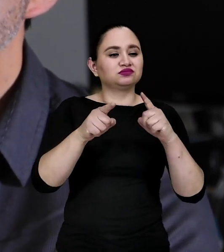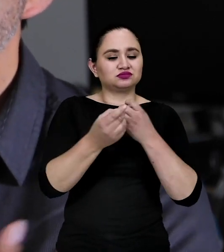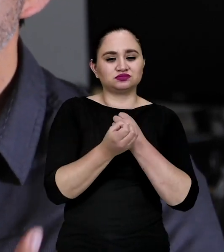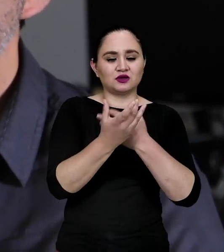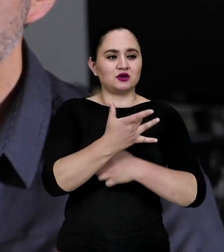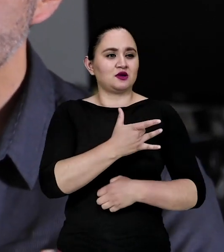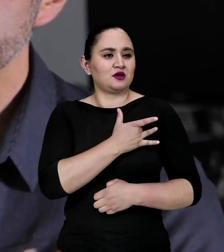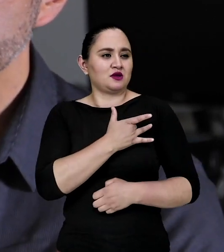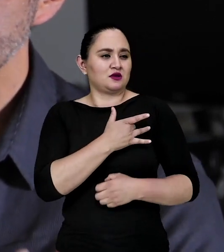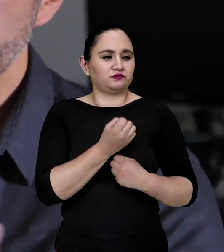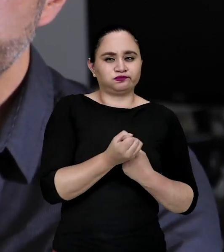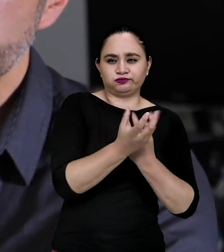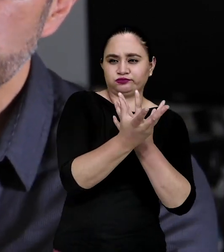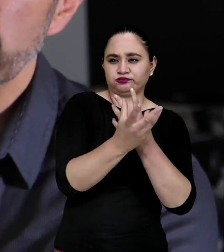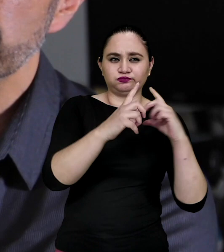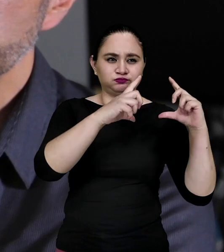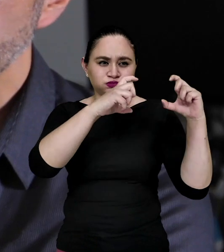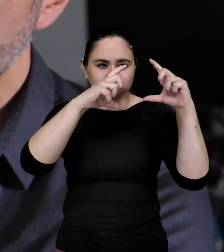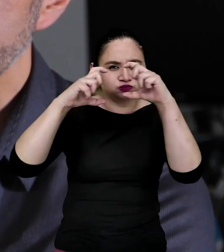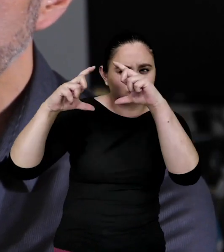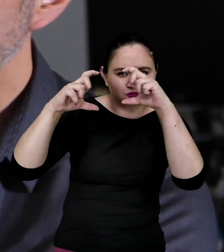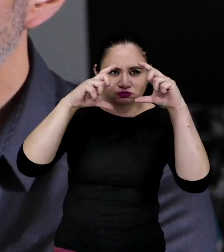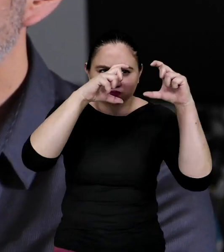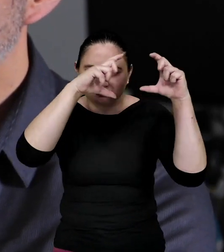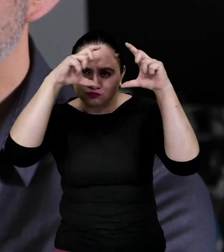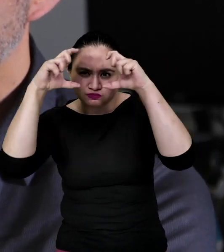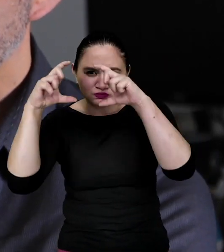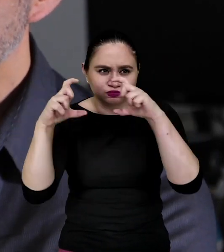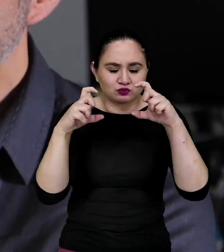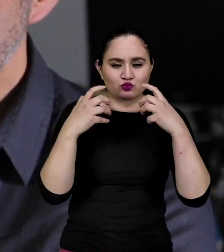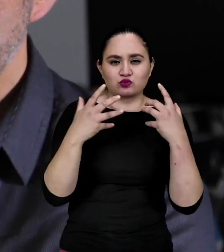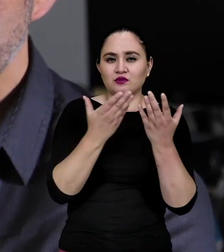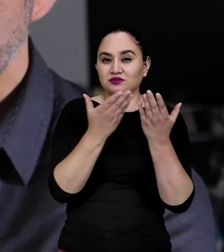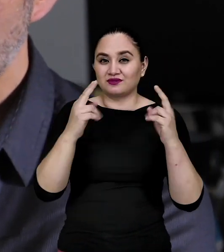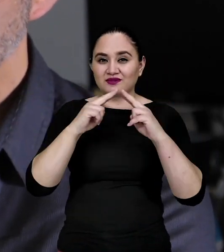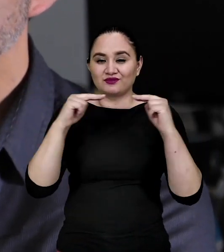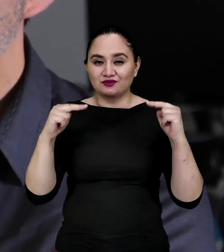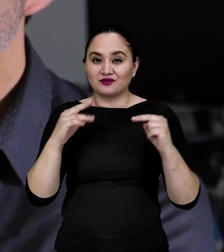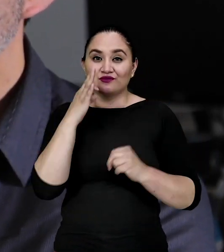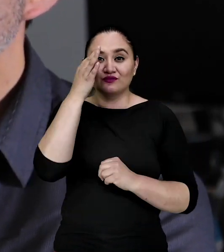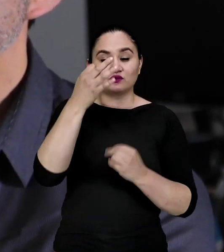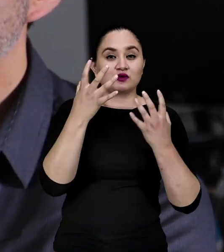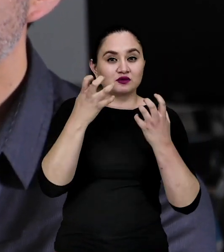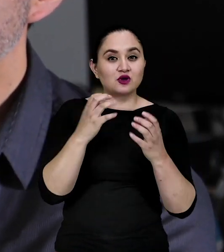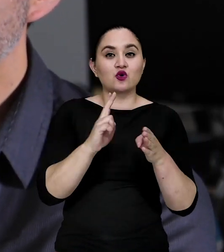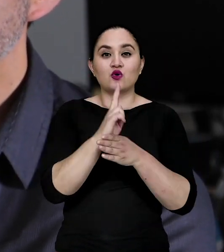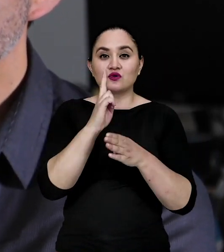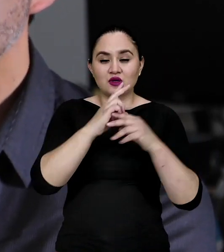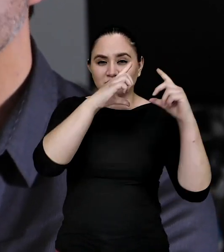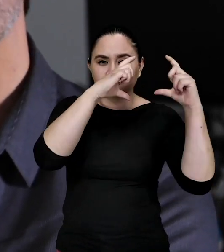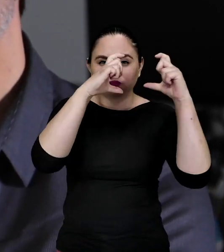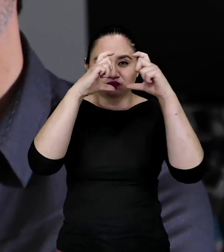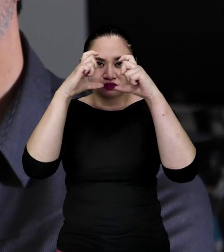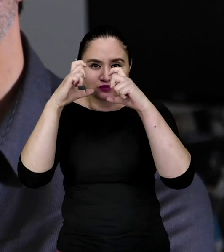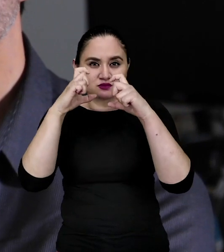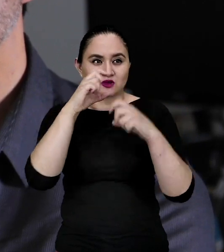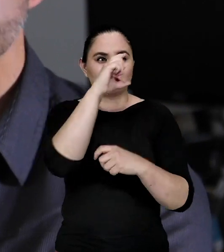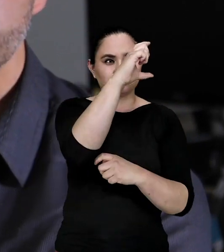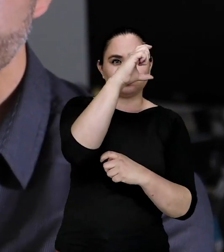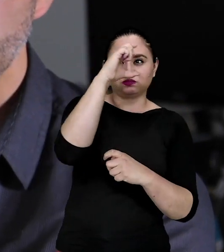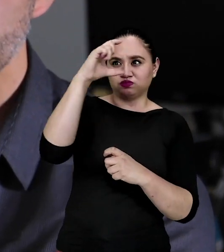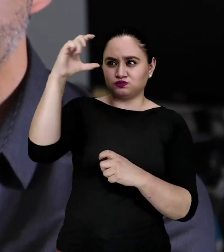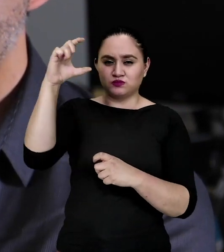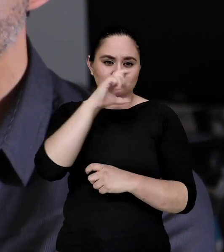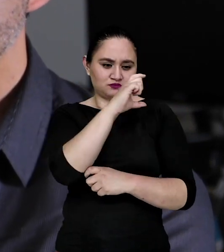expresar lo que siento, esa admiración hacia la naturaleza. Y en un futuro quiero usar la fotografía para crear historias,